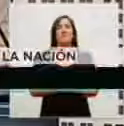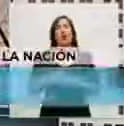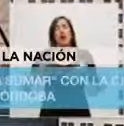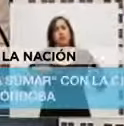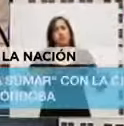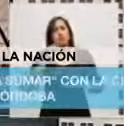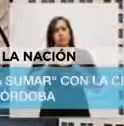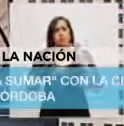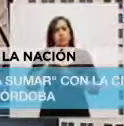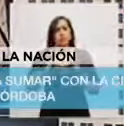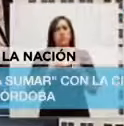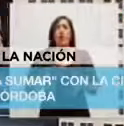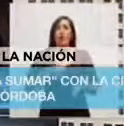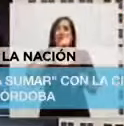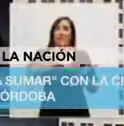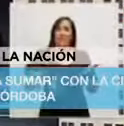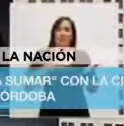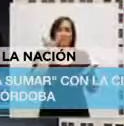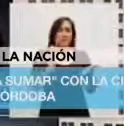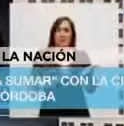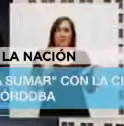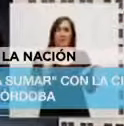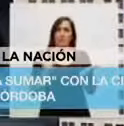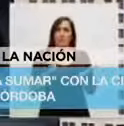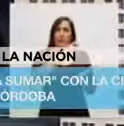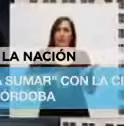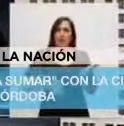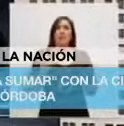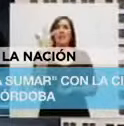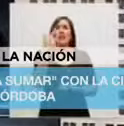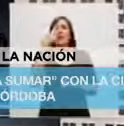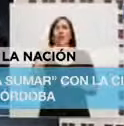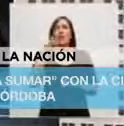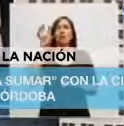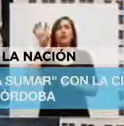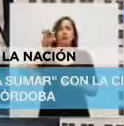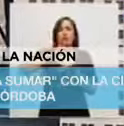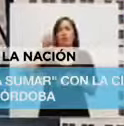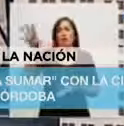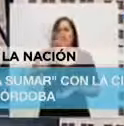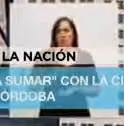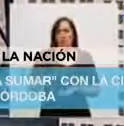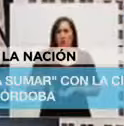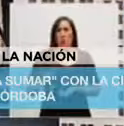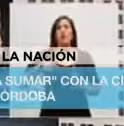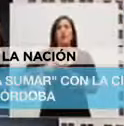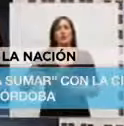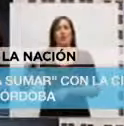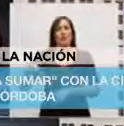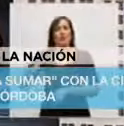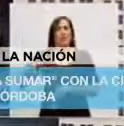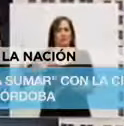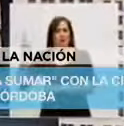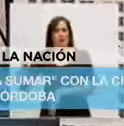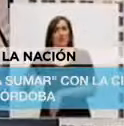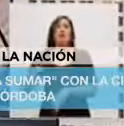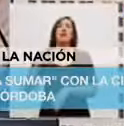...lo que acabamos de firmar con estas tres últimas jurisdicciones que nos quedaban, que eran la Ciudad de Buenos Aires, Córdoba y